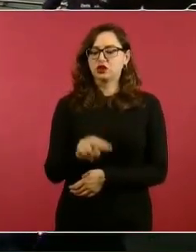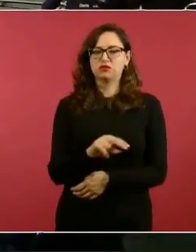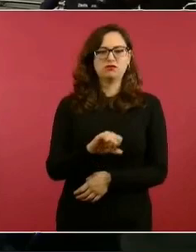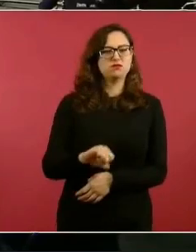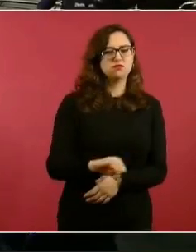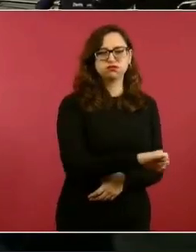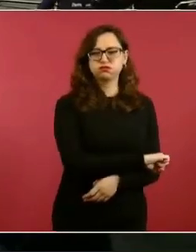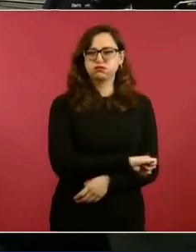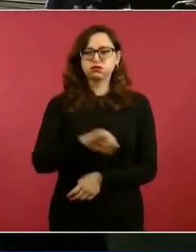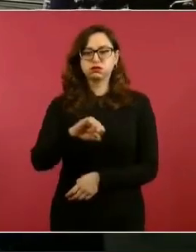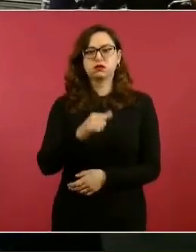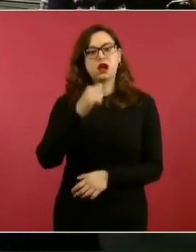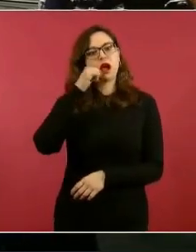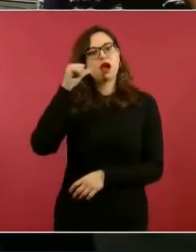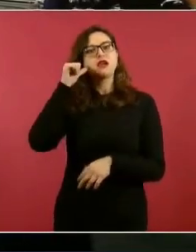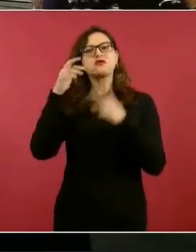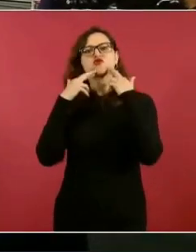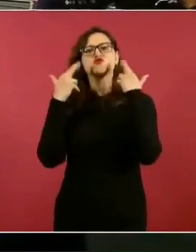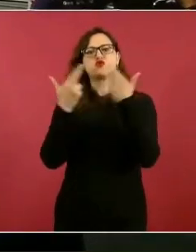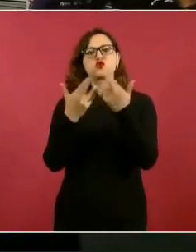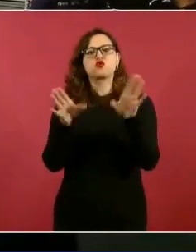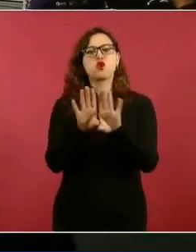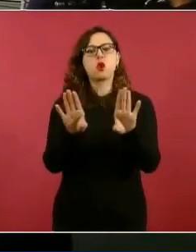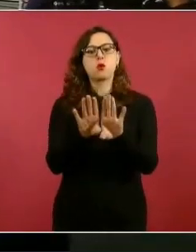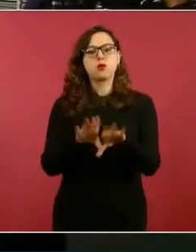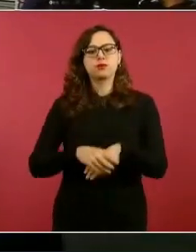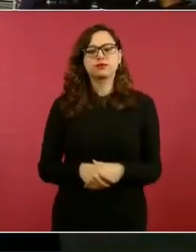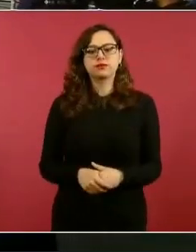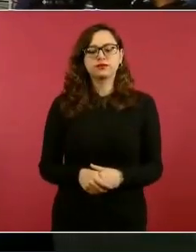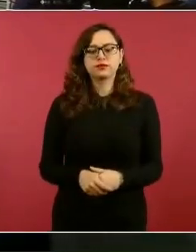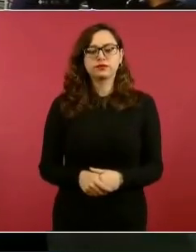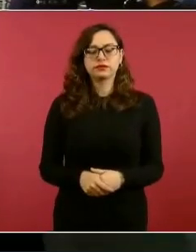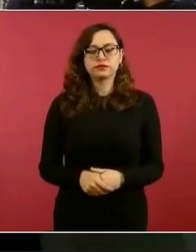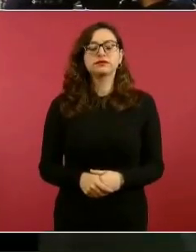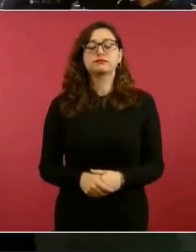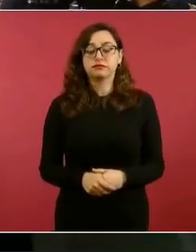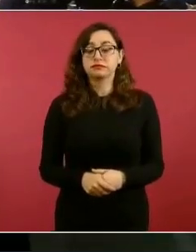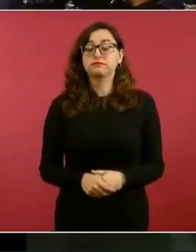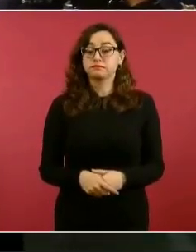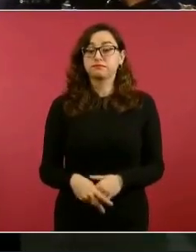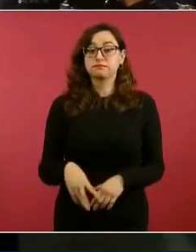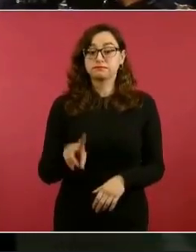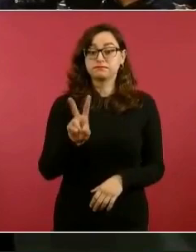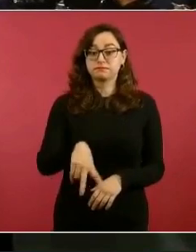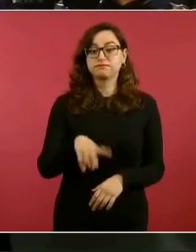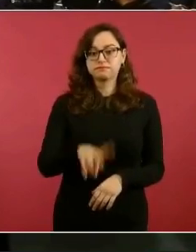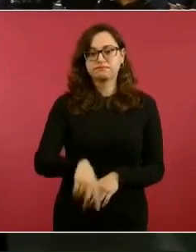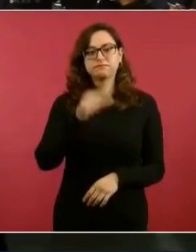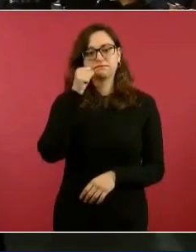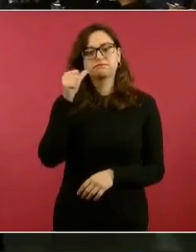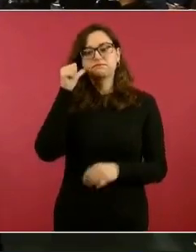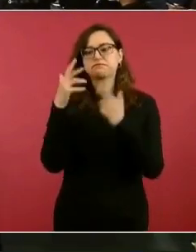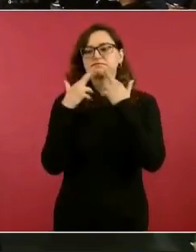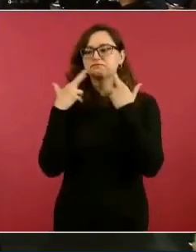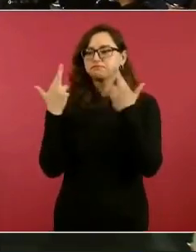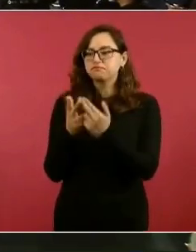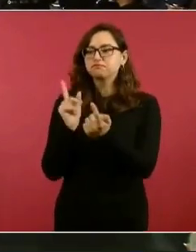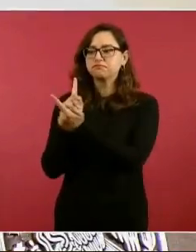Les agradezco mucho a los productores, a los comerciantes.